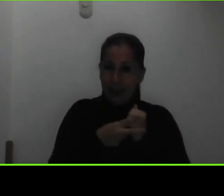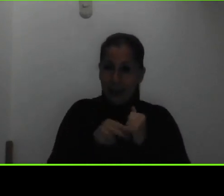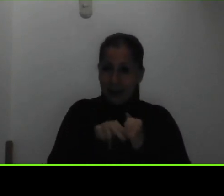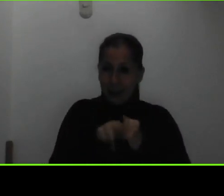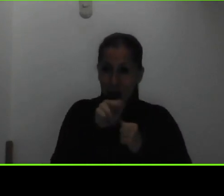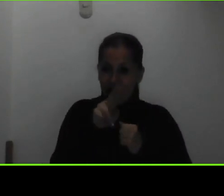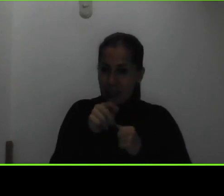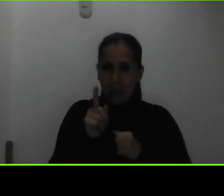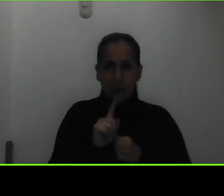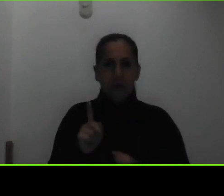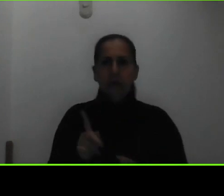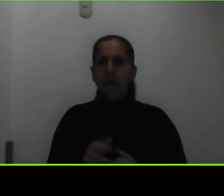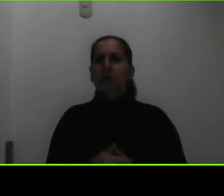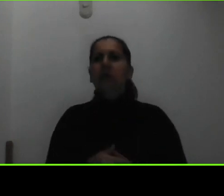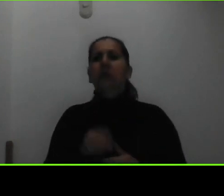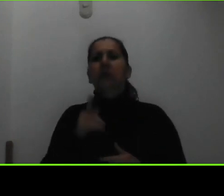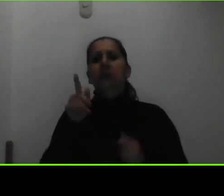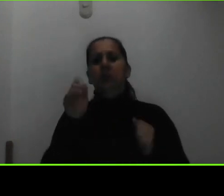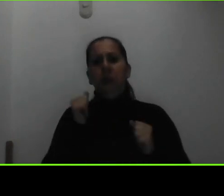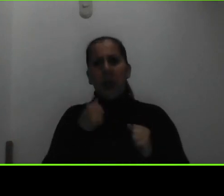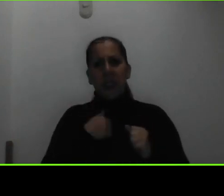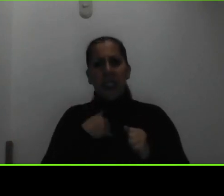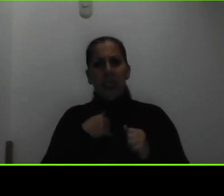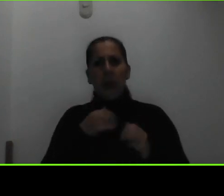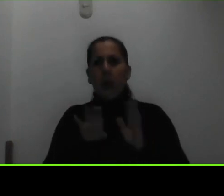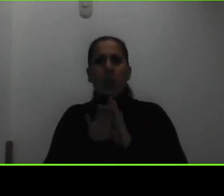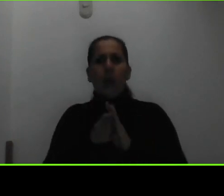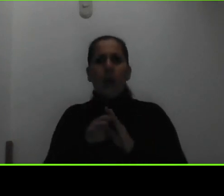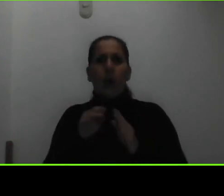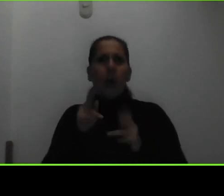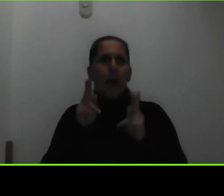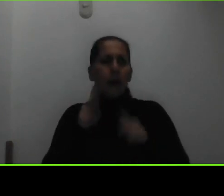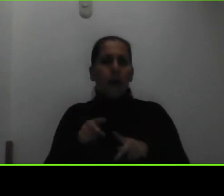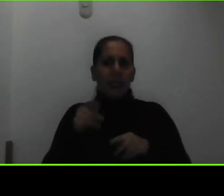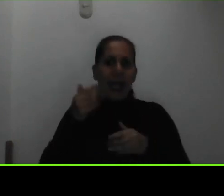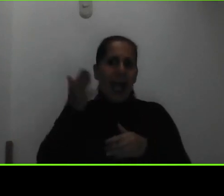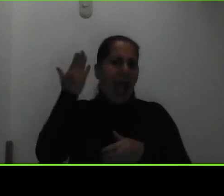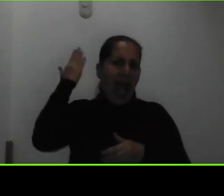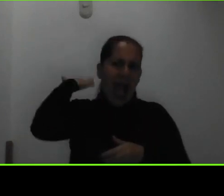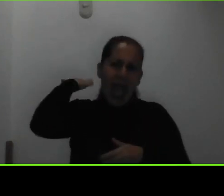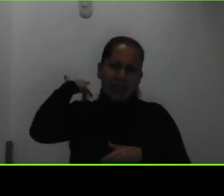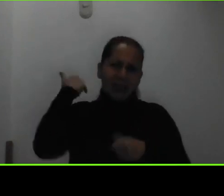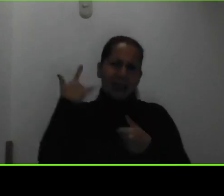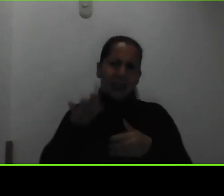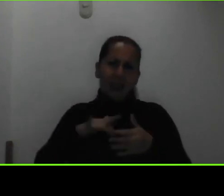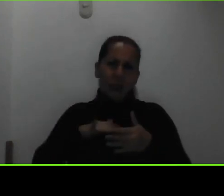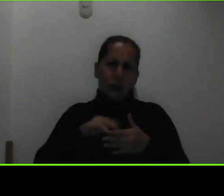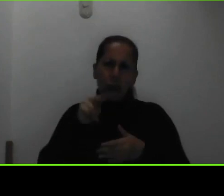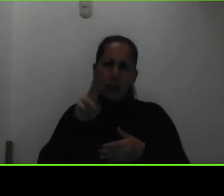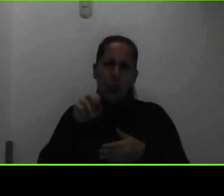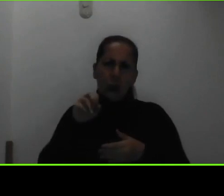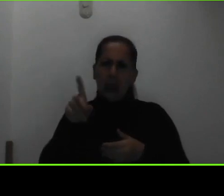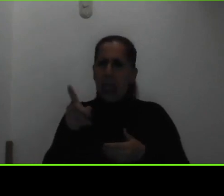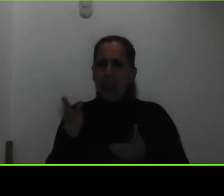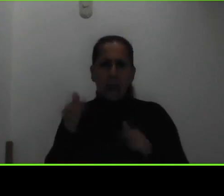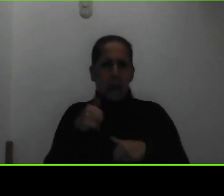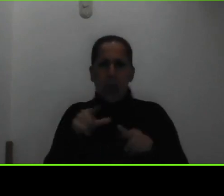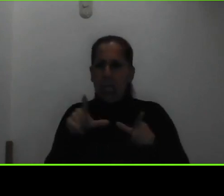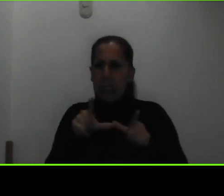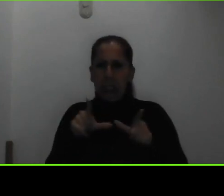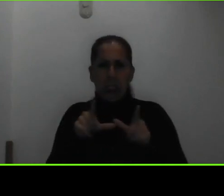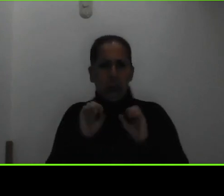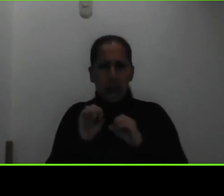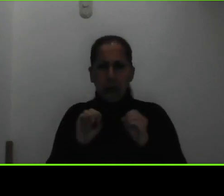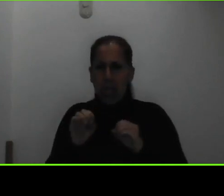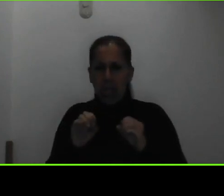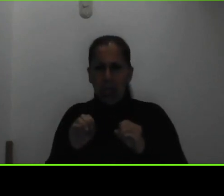personas que en algún momento habían iniciado su carrera con la UNED y no tienen ningún título universitario en este